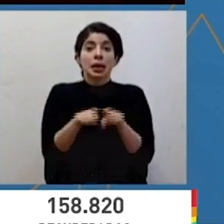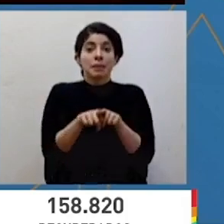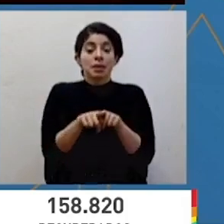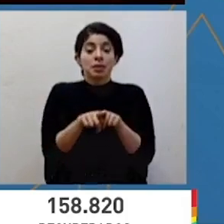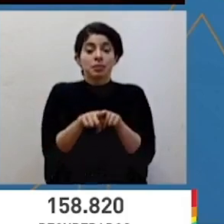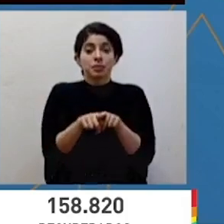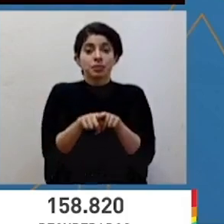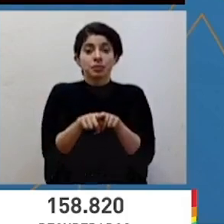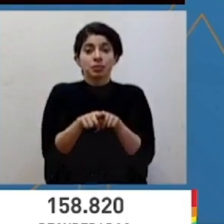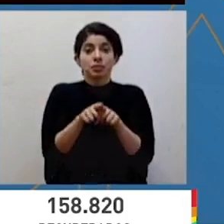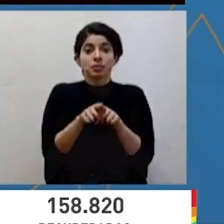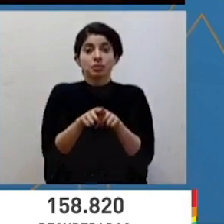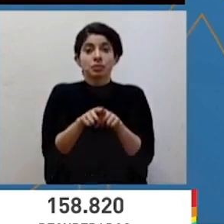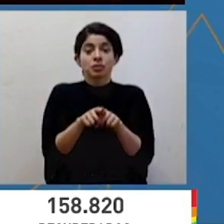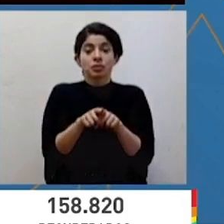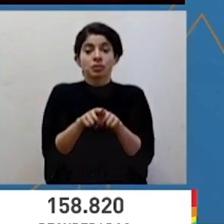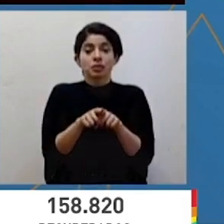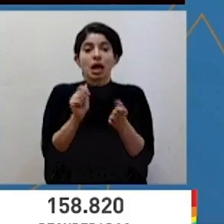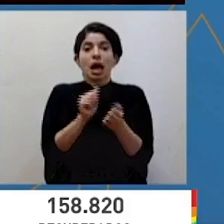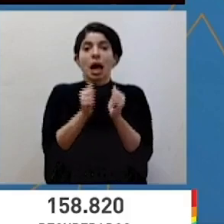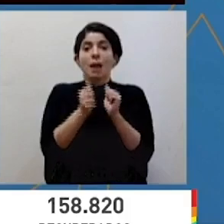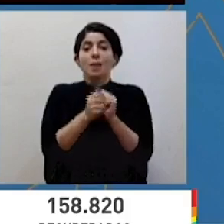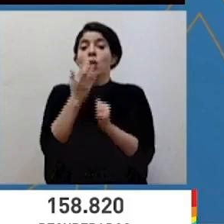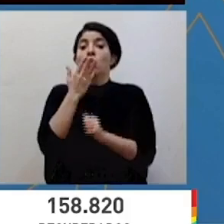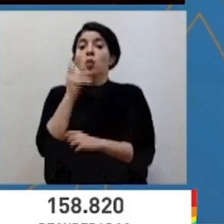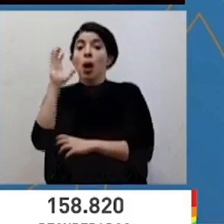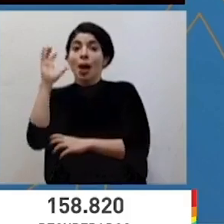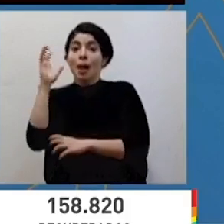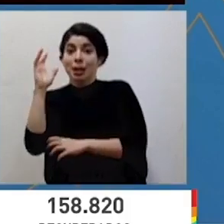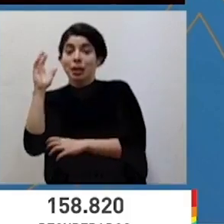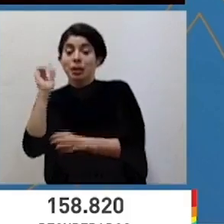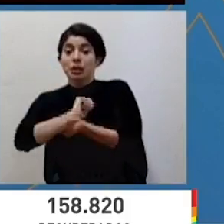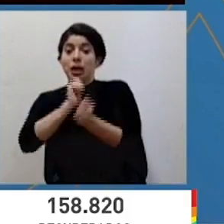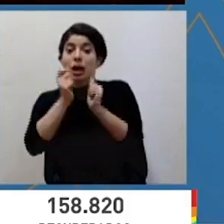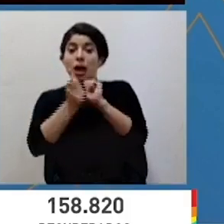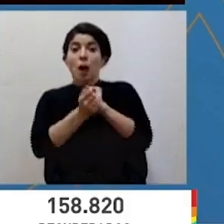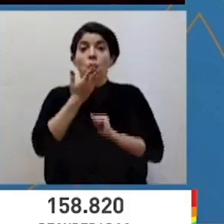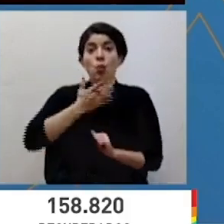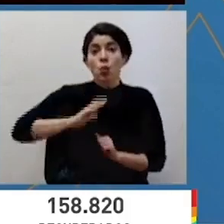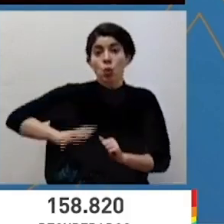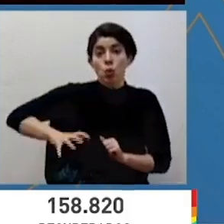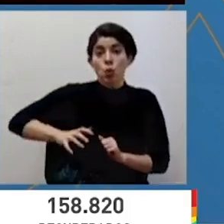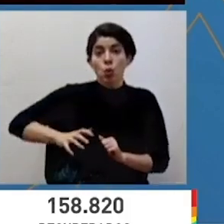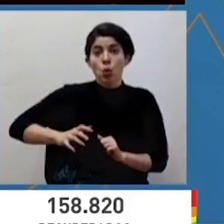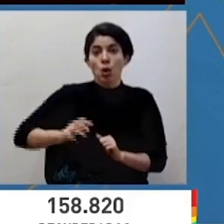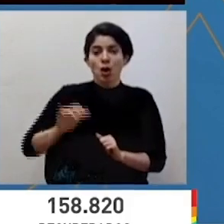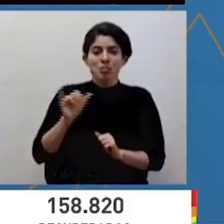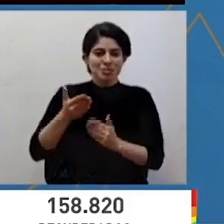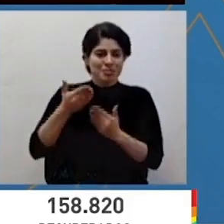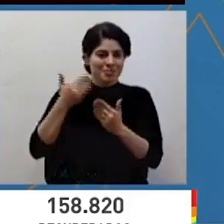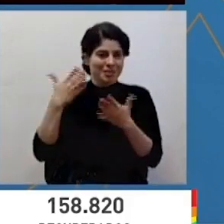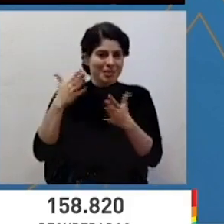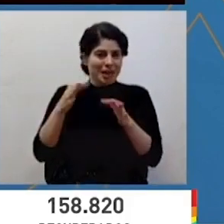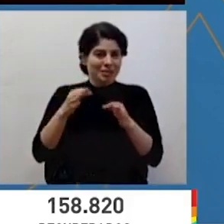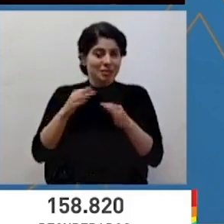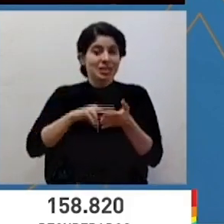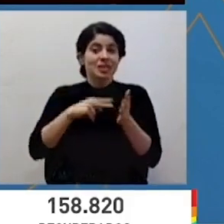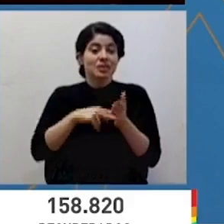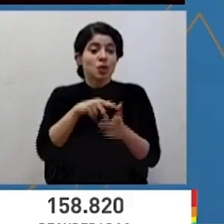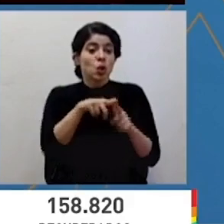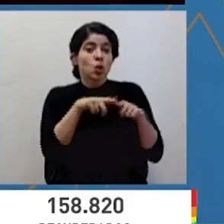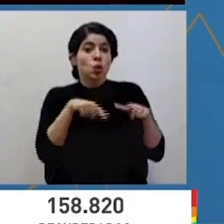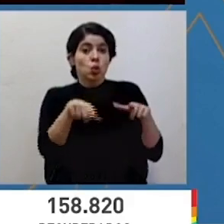alerta amarilla a condición de alerta naranja, justamente por lo que expliqué antes, que suben